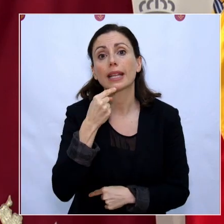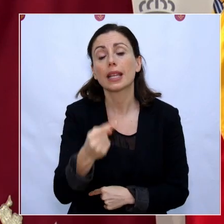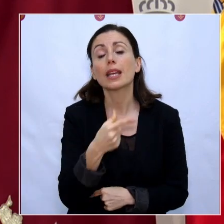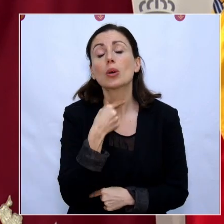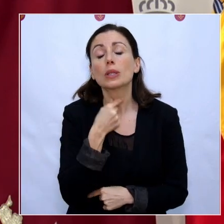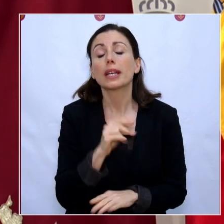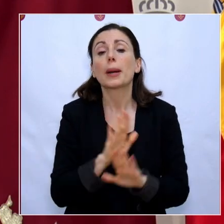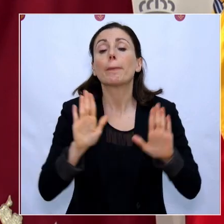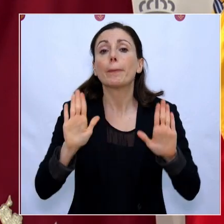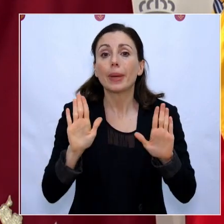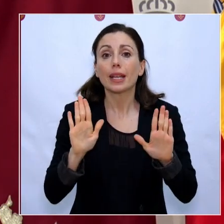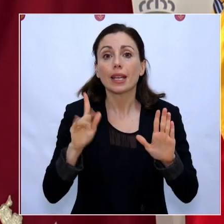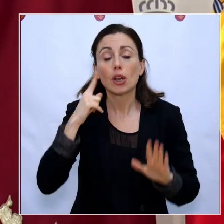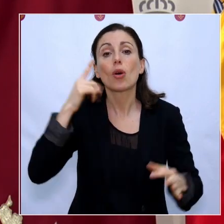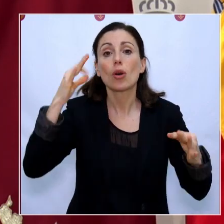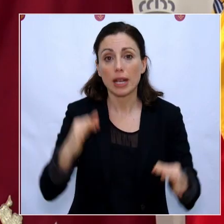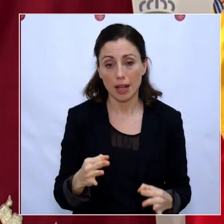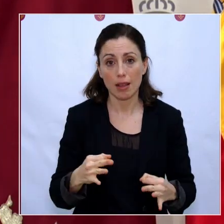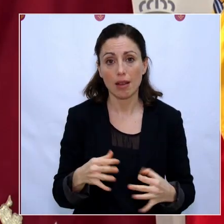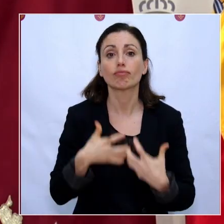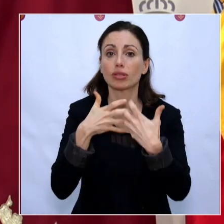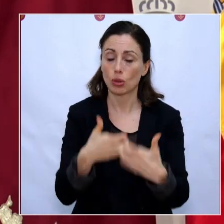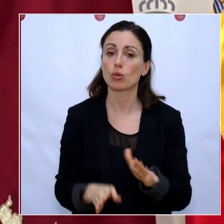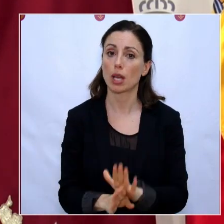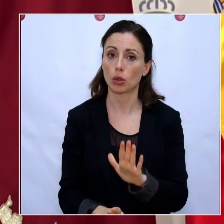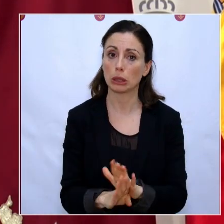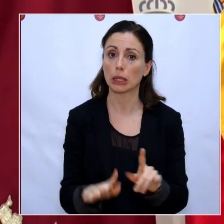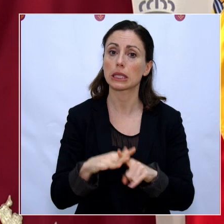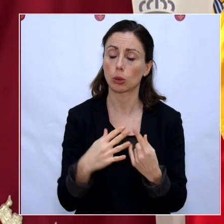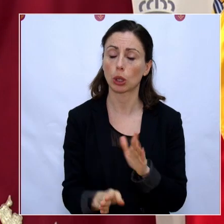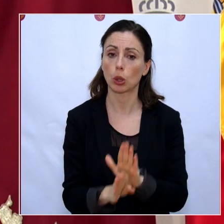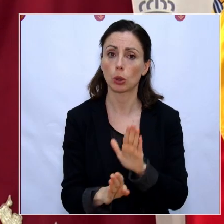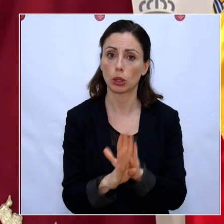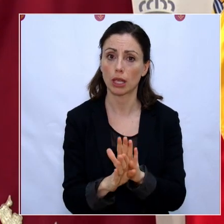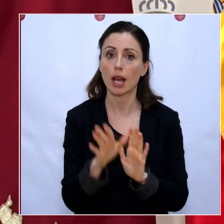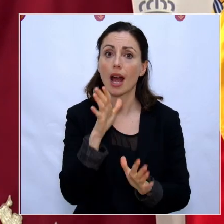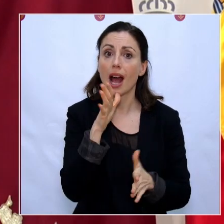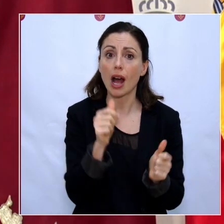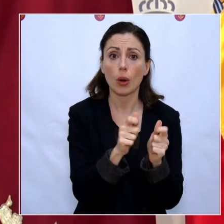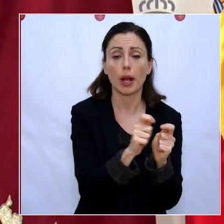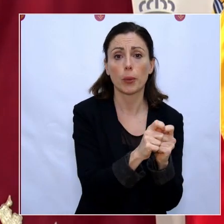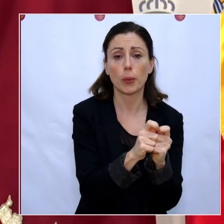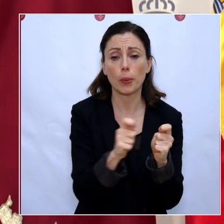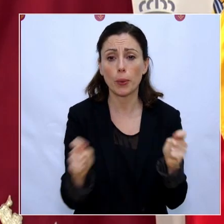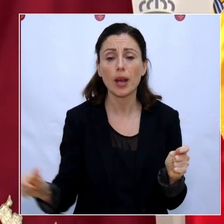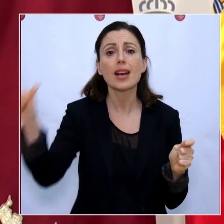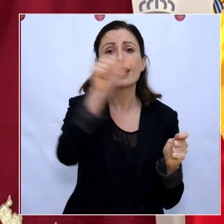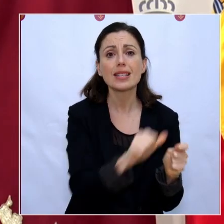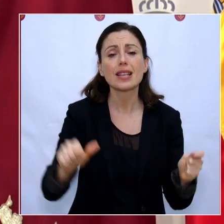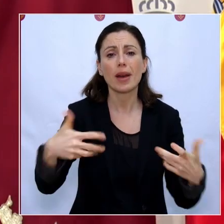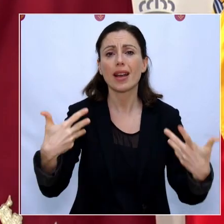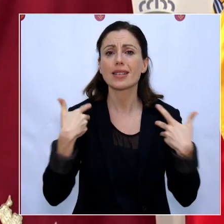cierto es que aún tenemos que seguir luchando. Nos quedan por delante semanas de sacrificio y